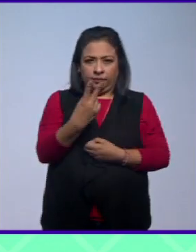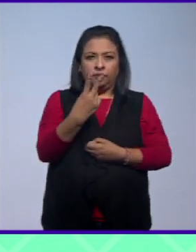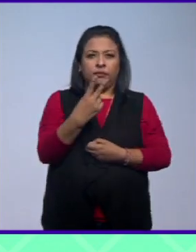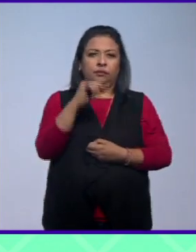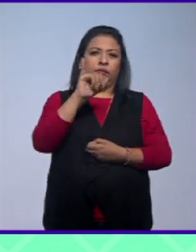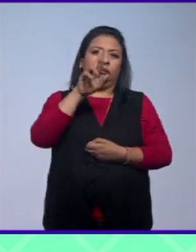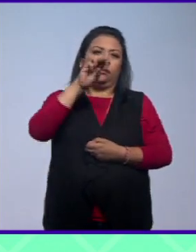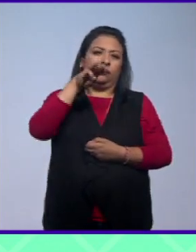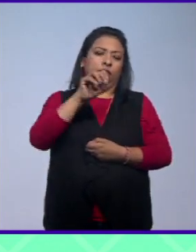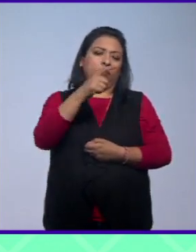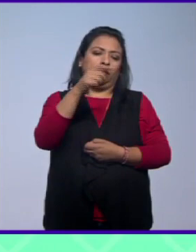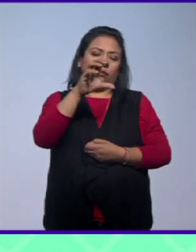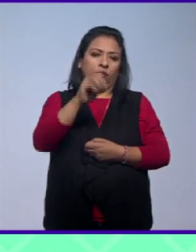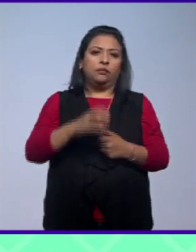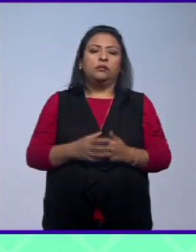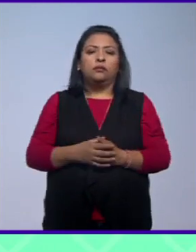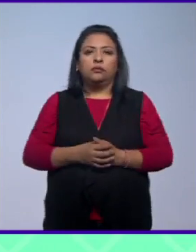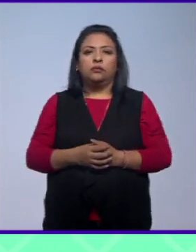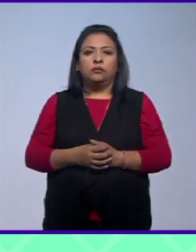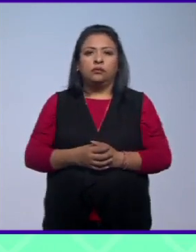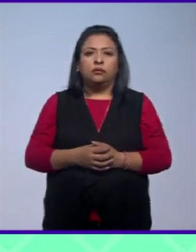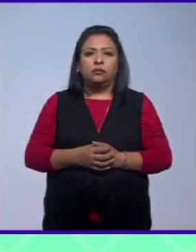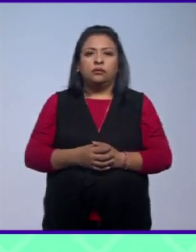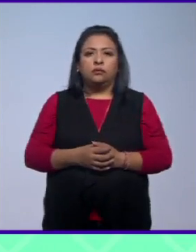Irma Gallo